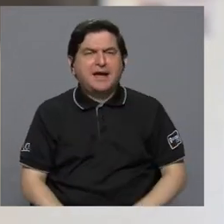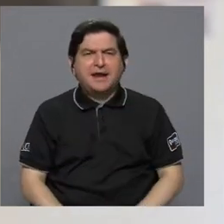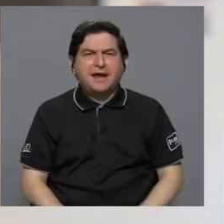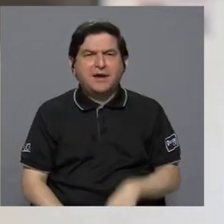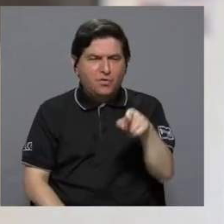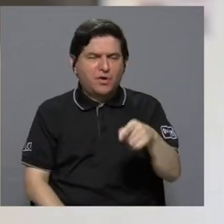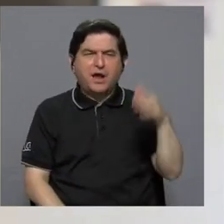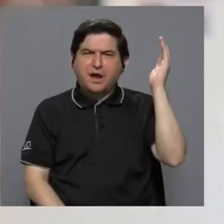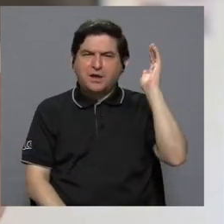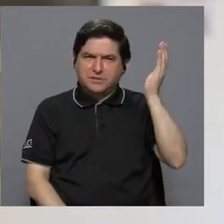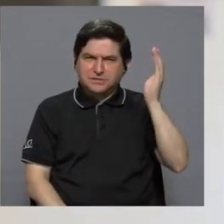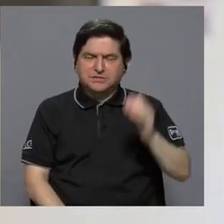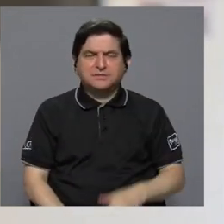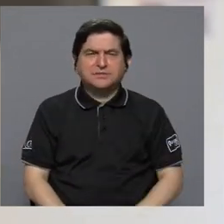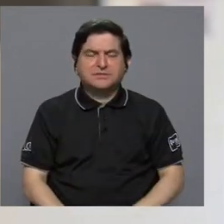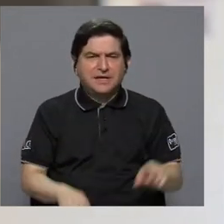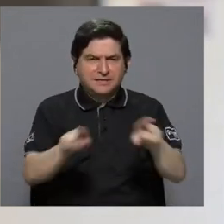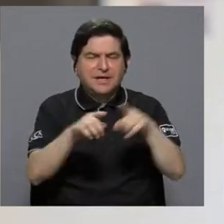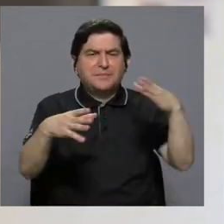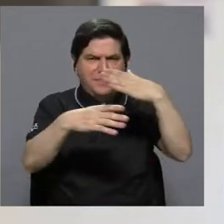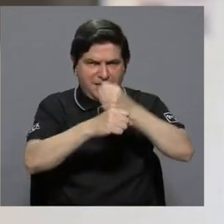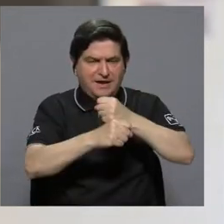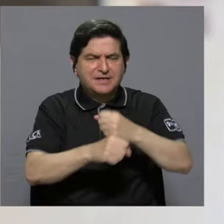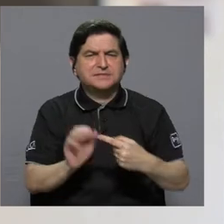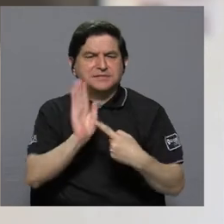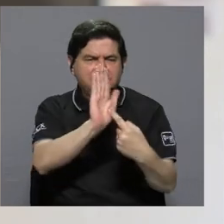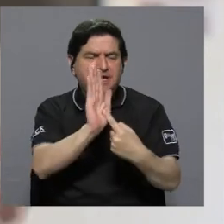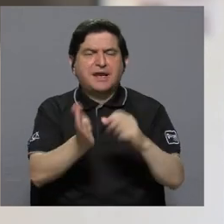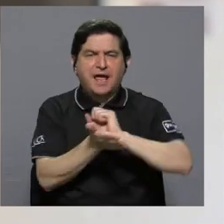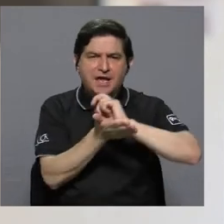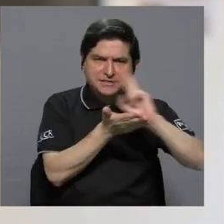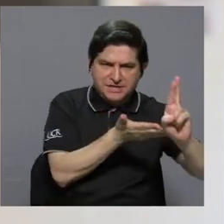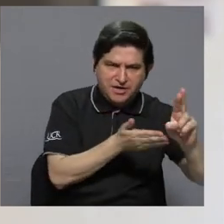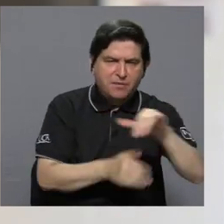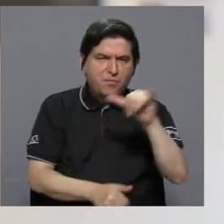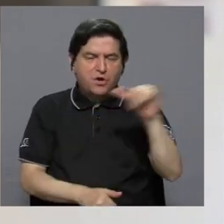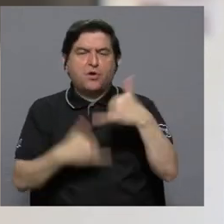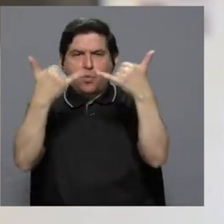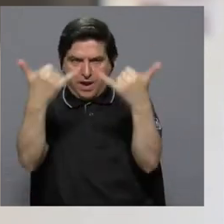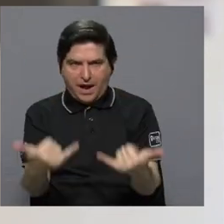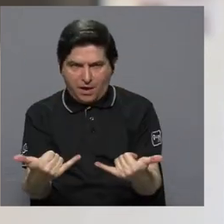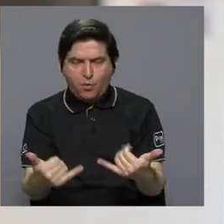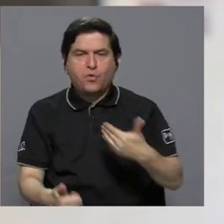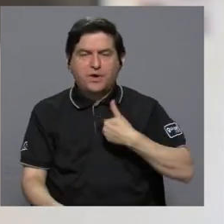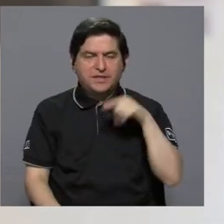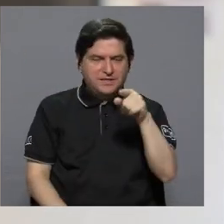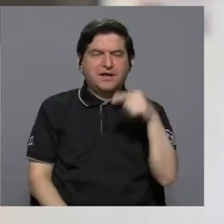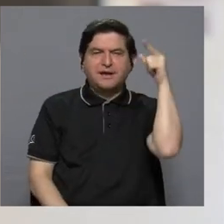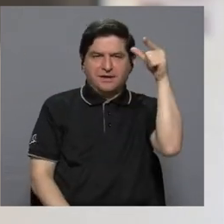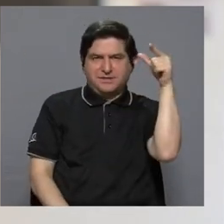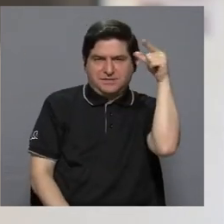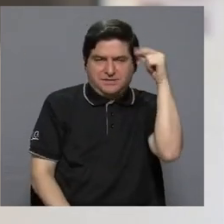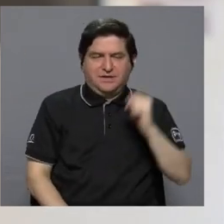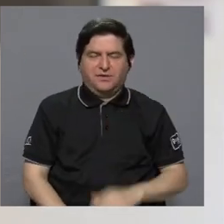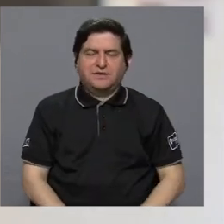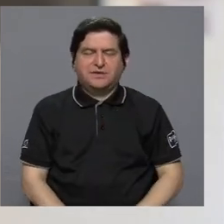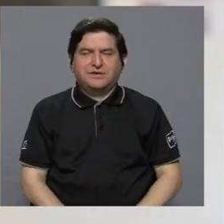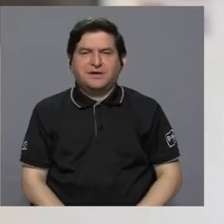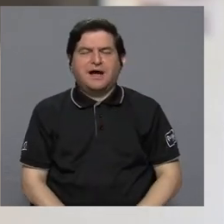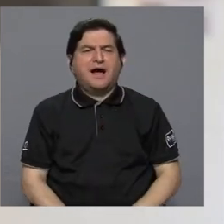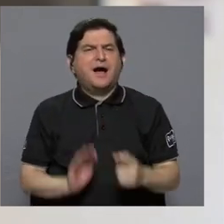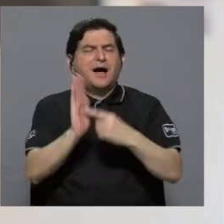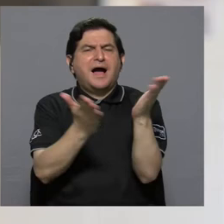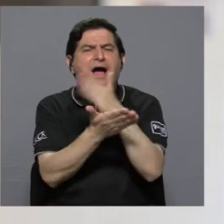exposición, tanto la que se hizo en San Ramón como la que se está haciendo ahorita, tiene como esa lógica verdad, de exponer